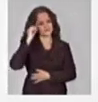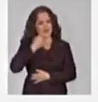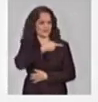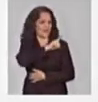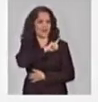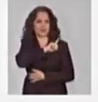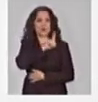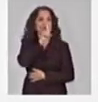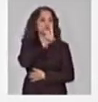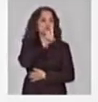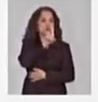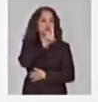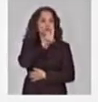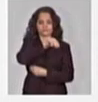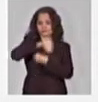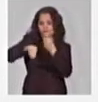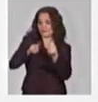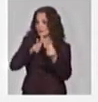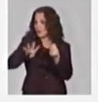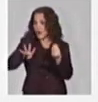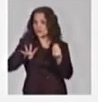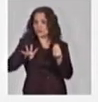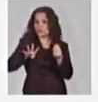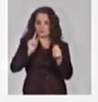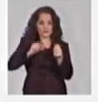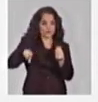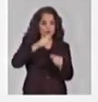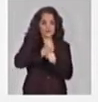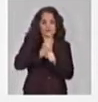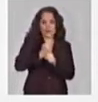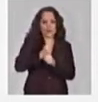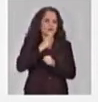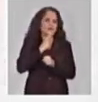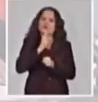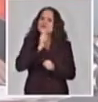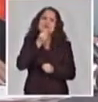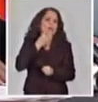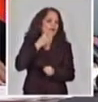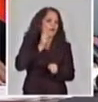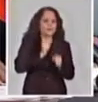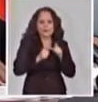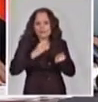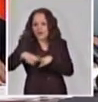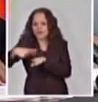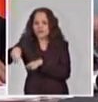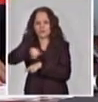le robó capacidad de compra al salario. Ese es un elemento importante.